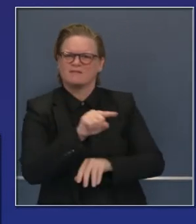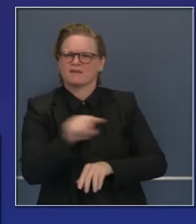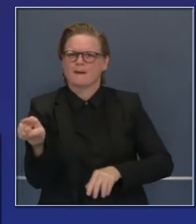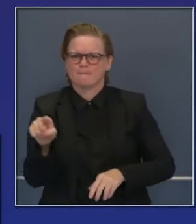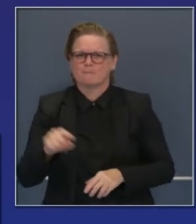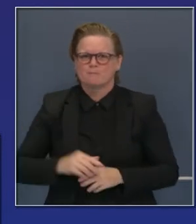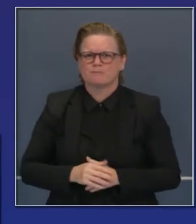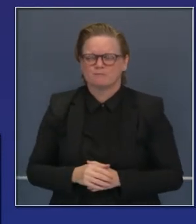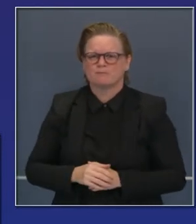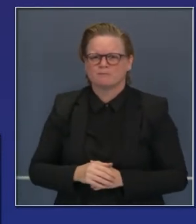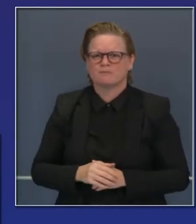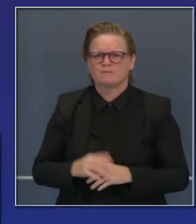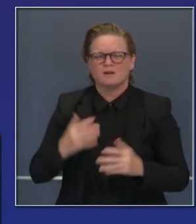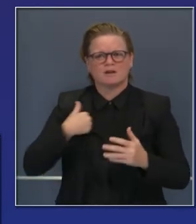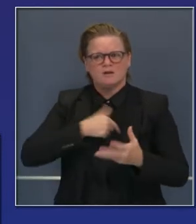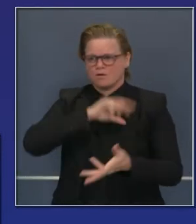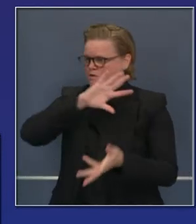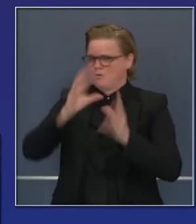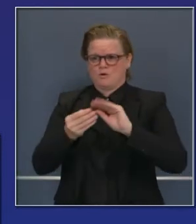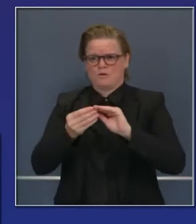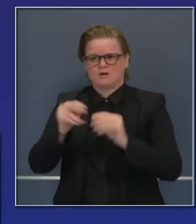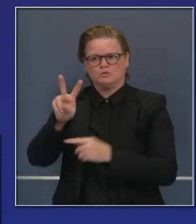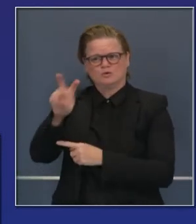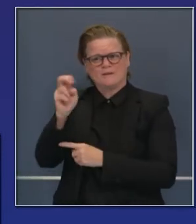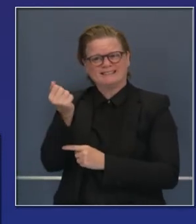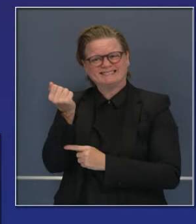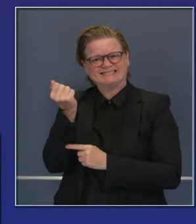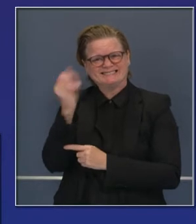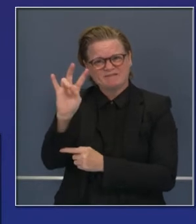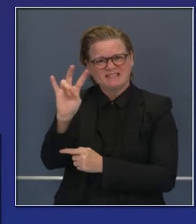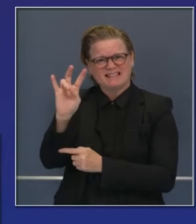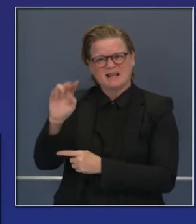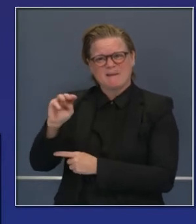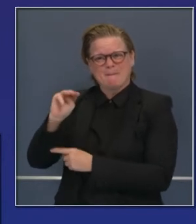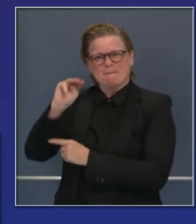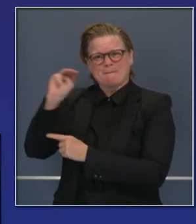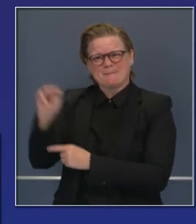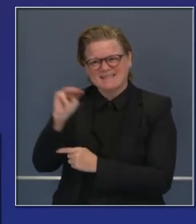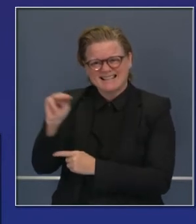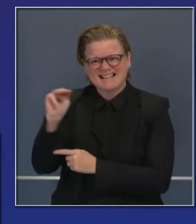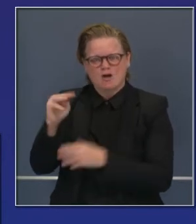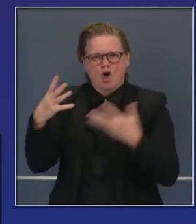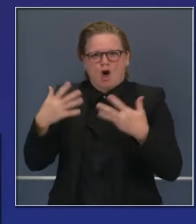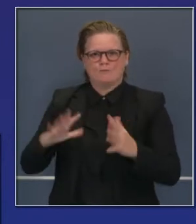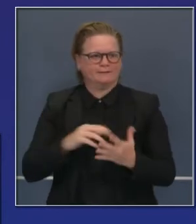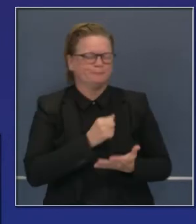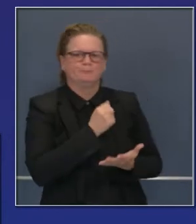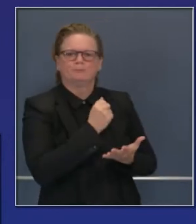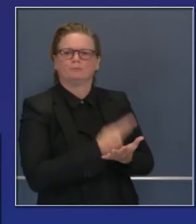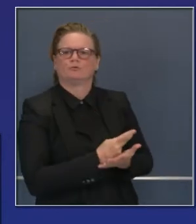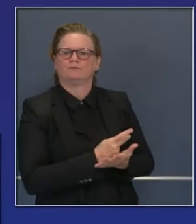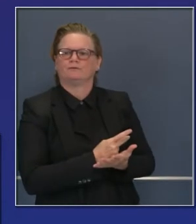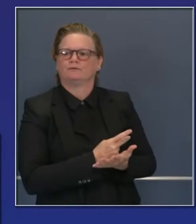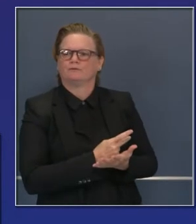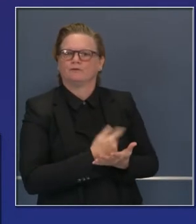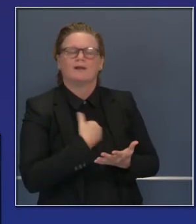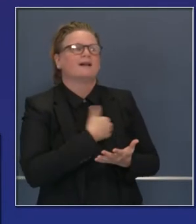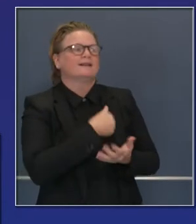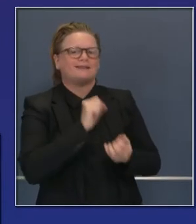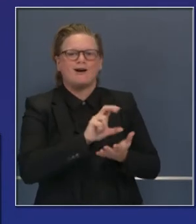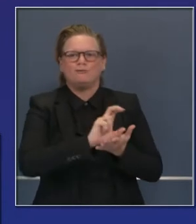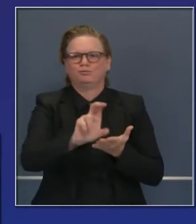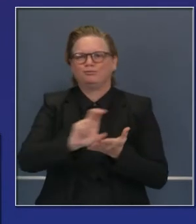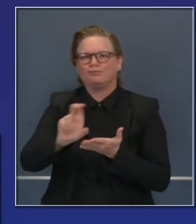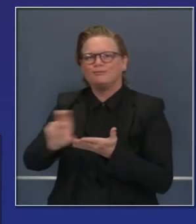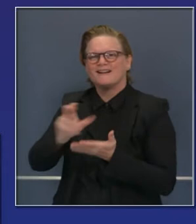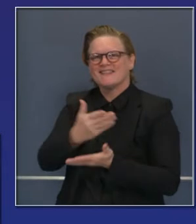total de 100 millones 217 préstamos aprobados, apalancando 109